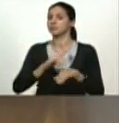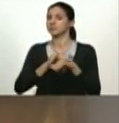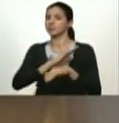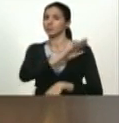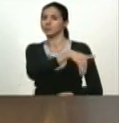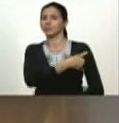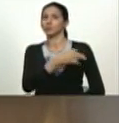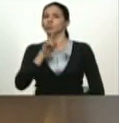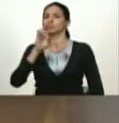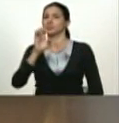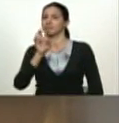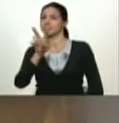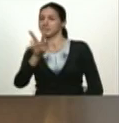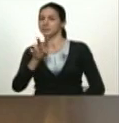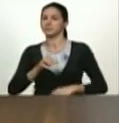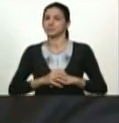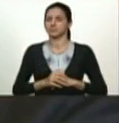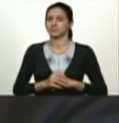universidad central